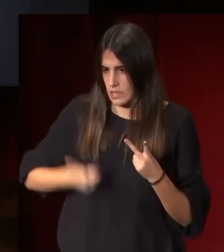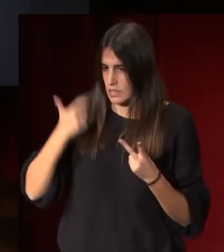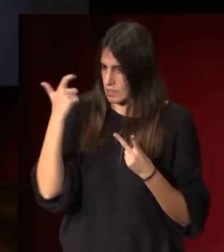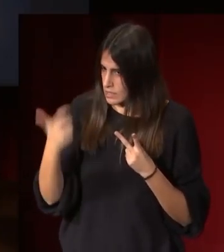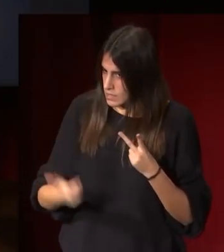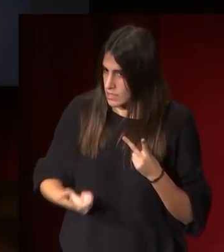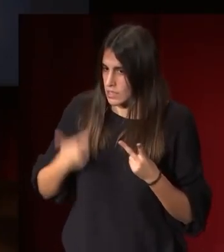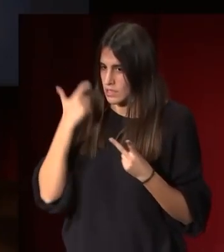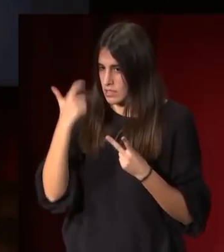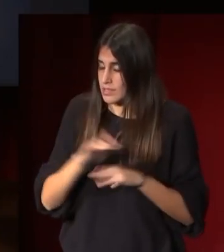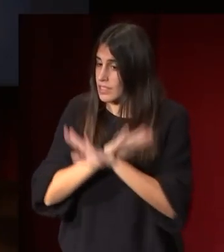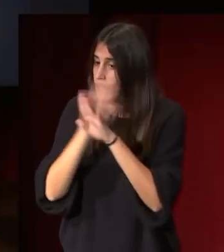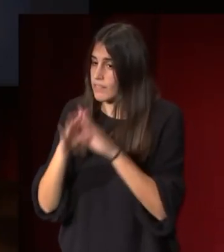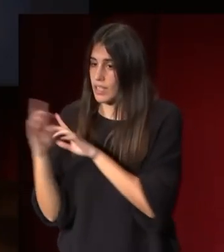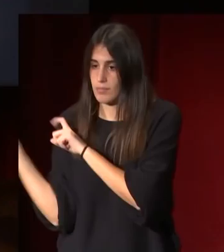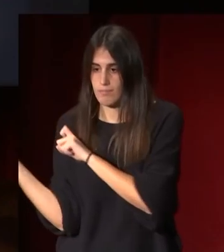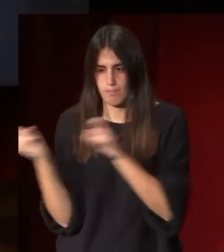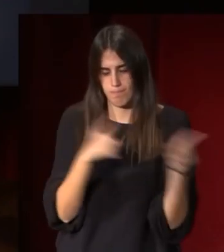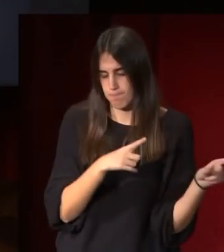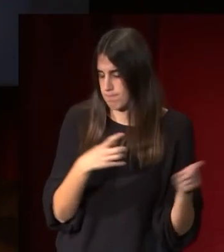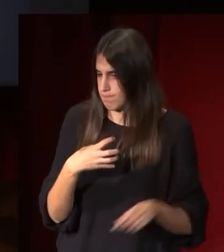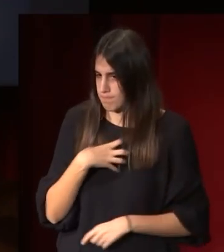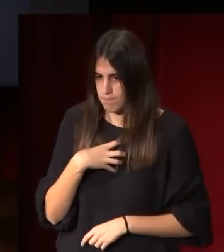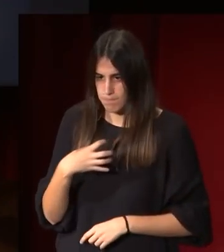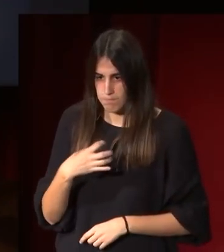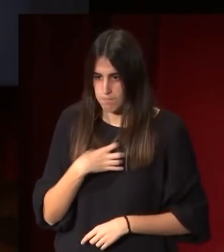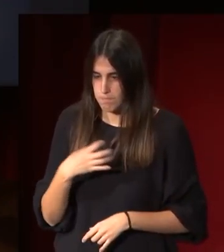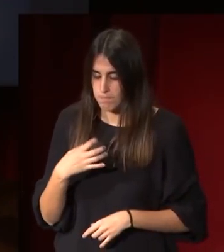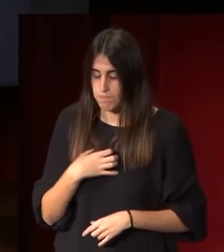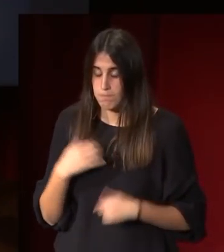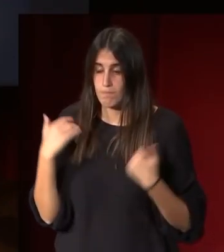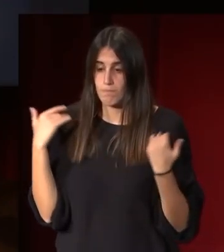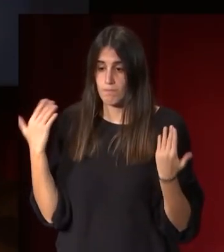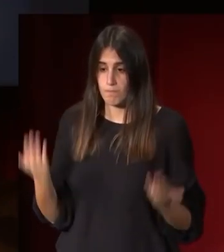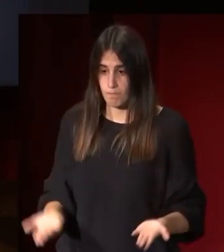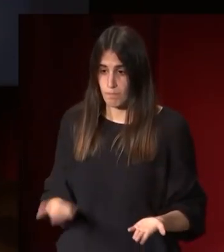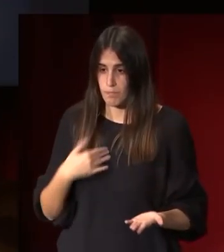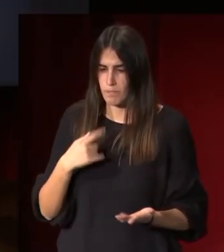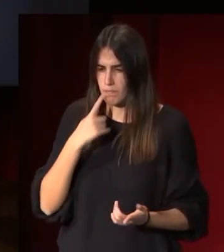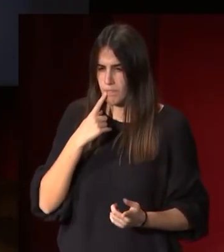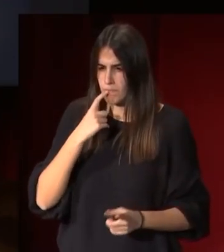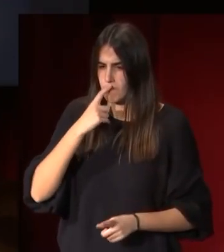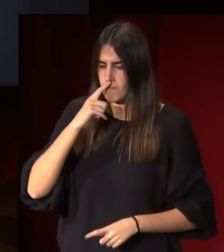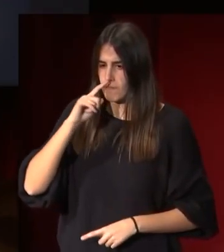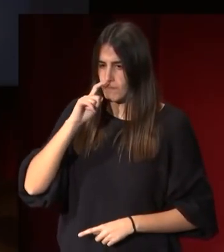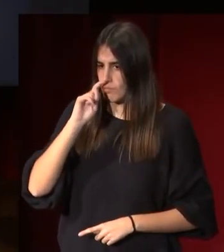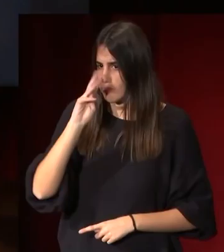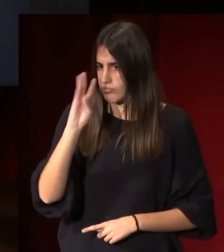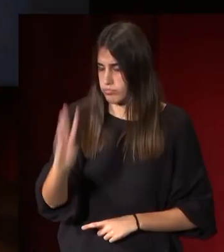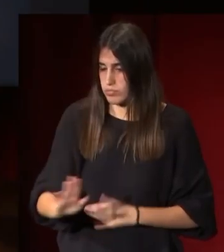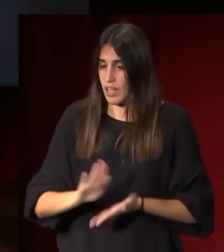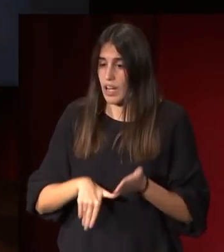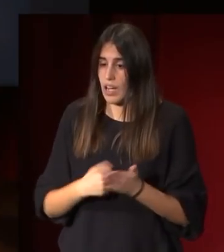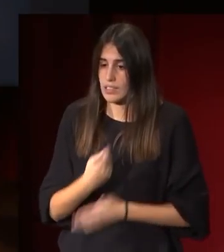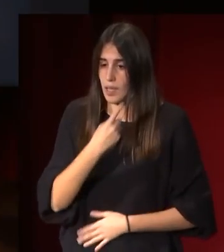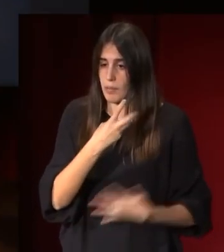el tiempo y no llegan a enviar sus esculturas y los años pasan y llega 1808